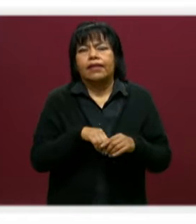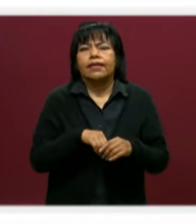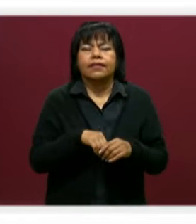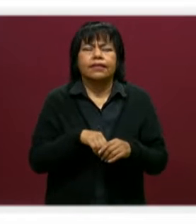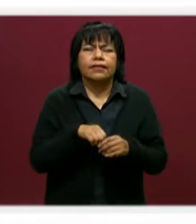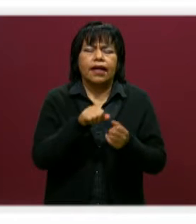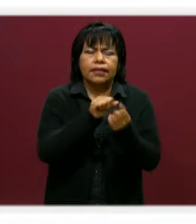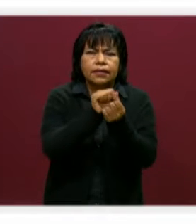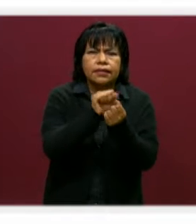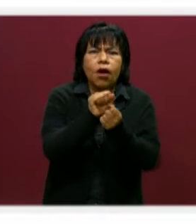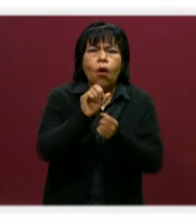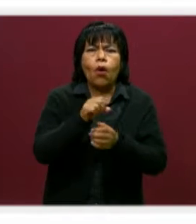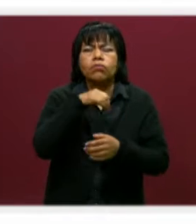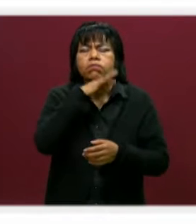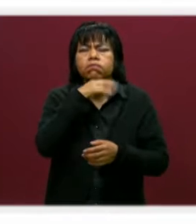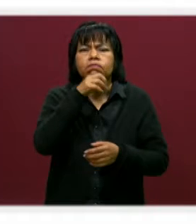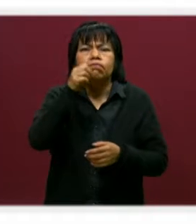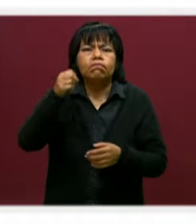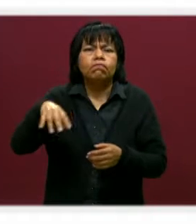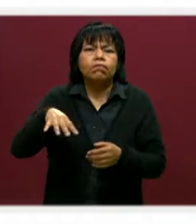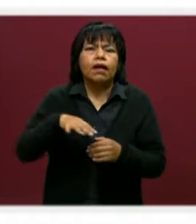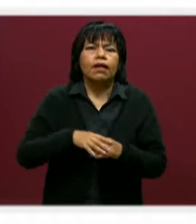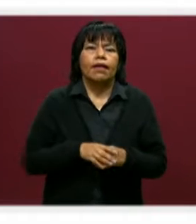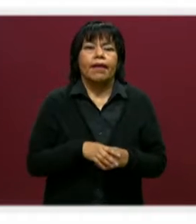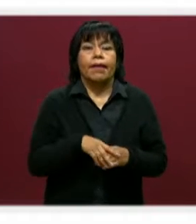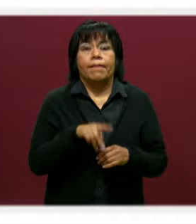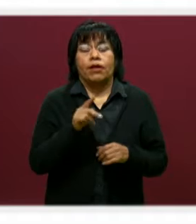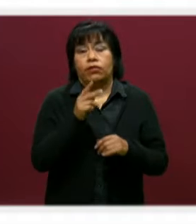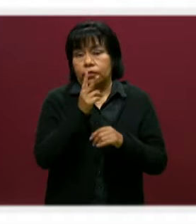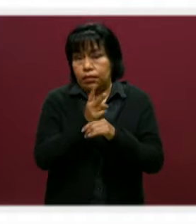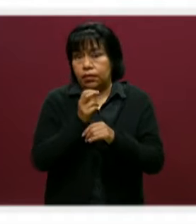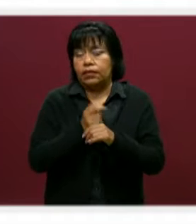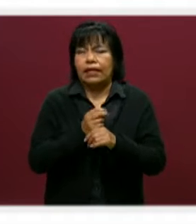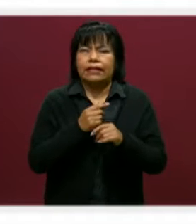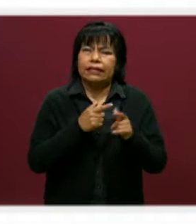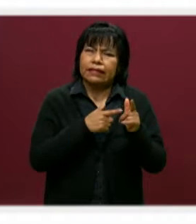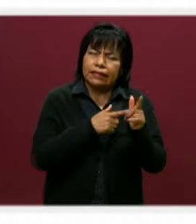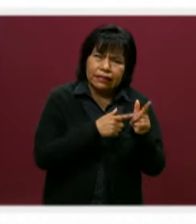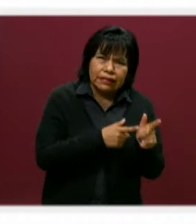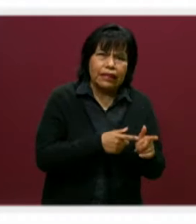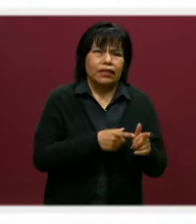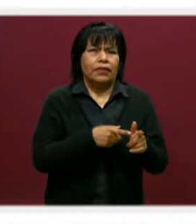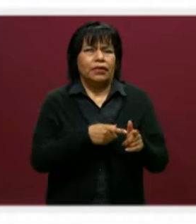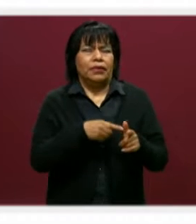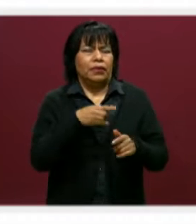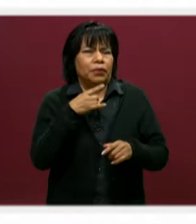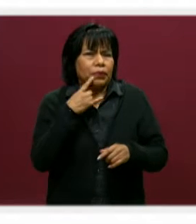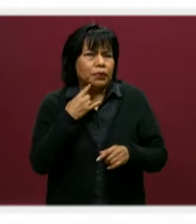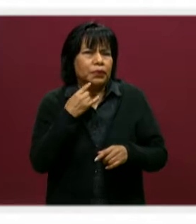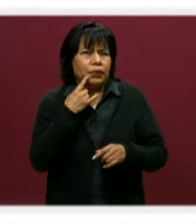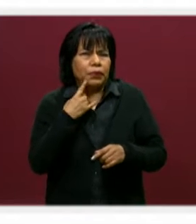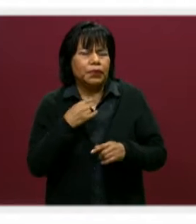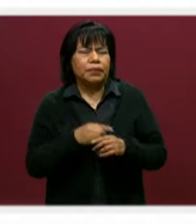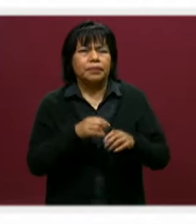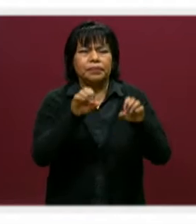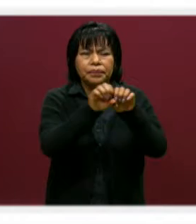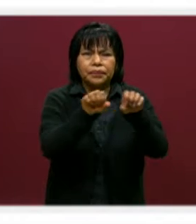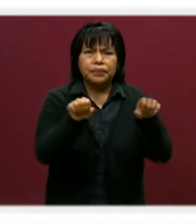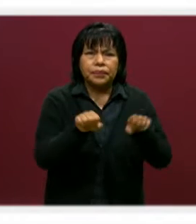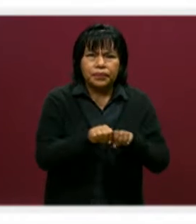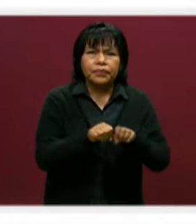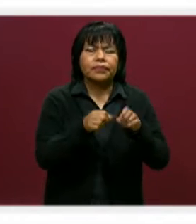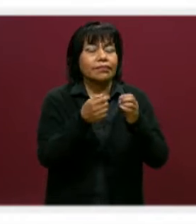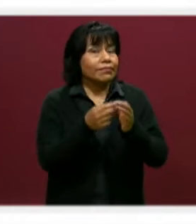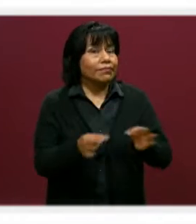lo lavamos si es lavable o lo desechamos si es desechable. Así que lo invitamos a seguir, a no bajar la guardia, esta labor de equipo que es muy